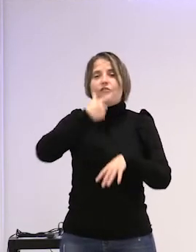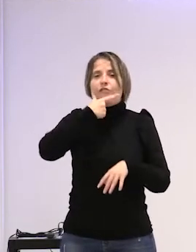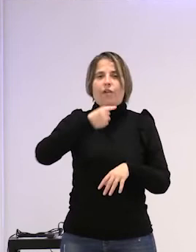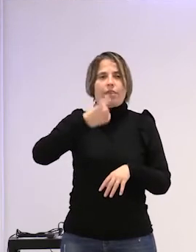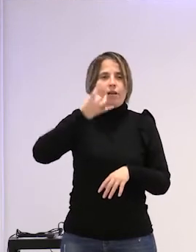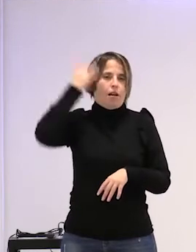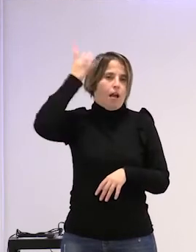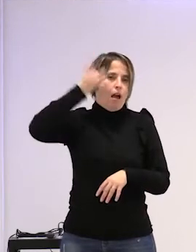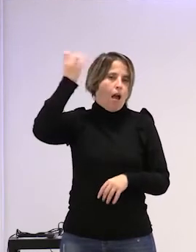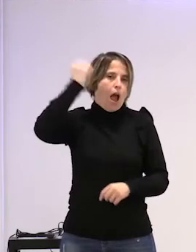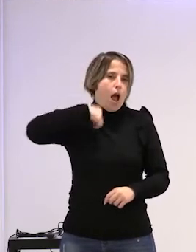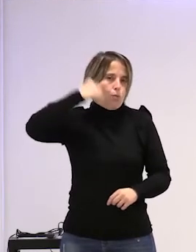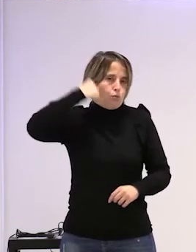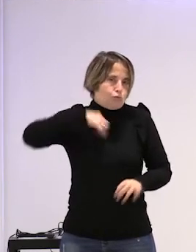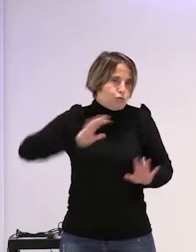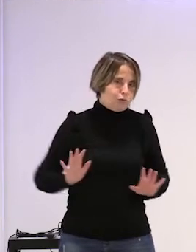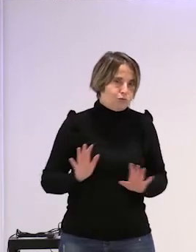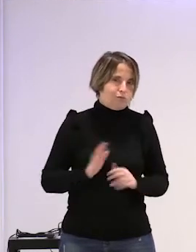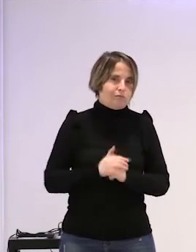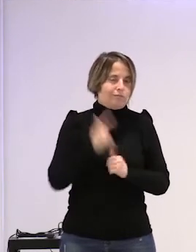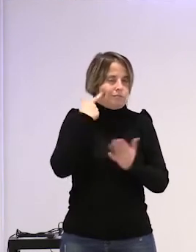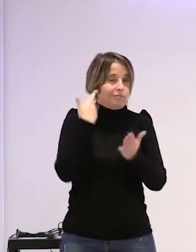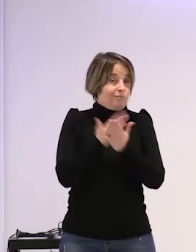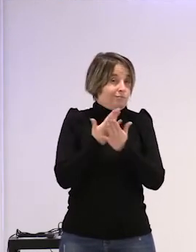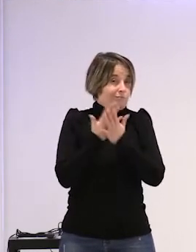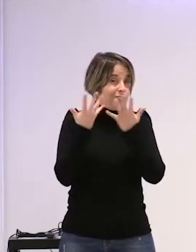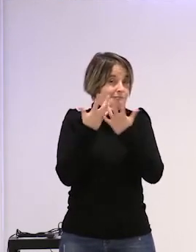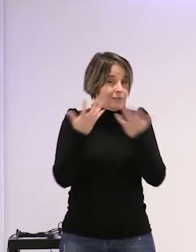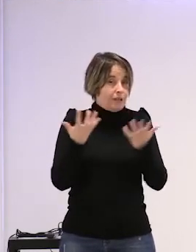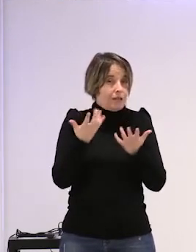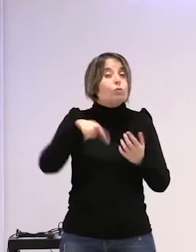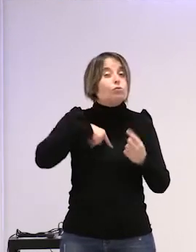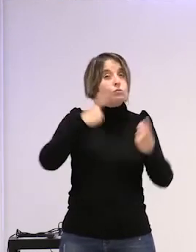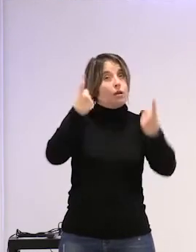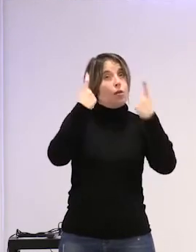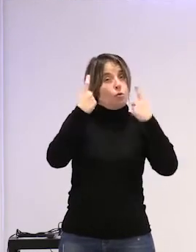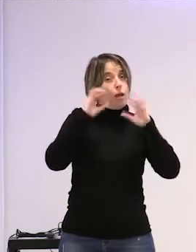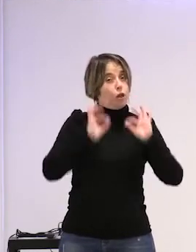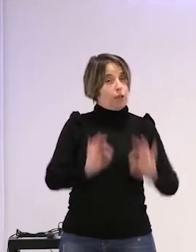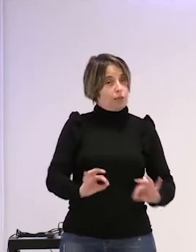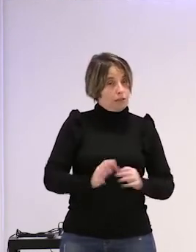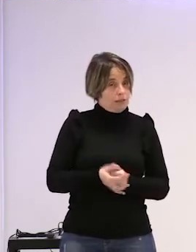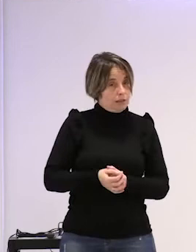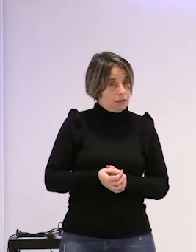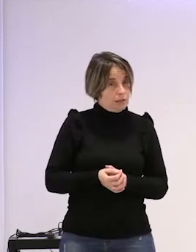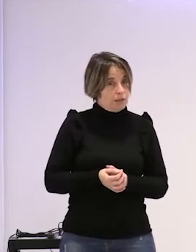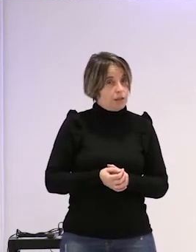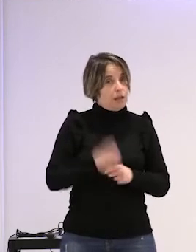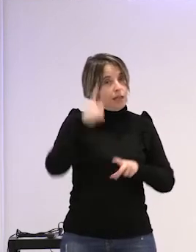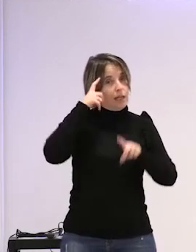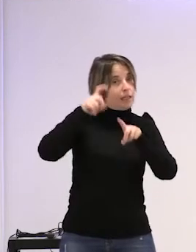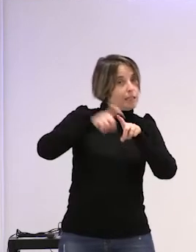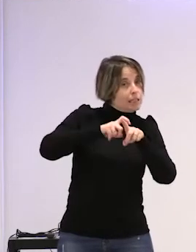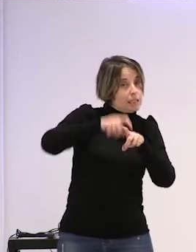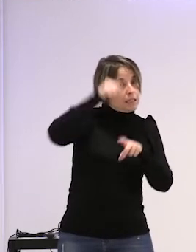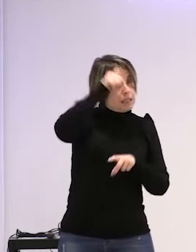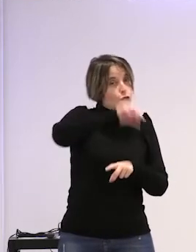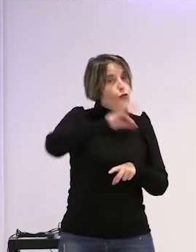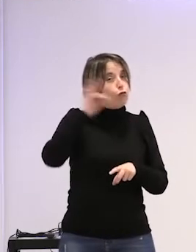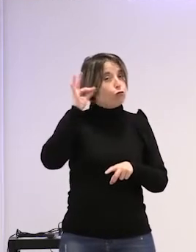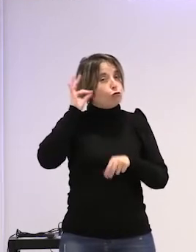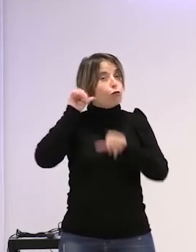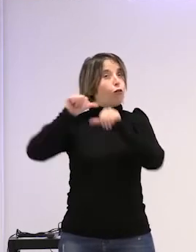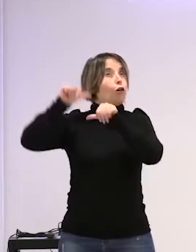abusos ¿no? eso ya está y en eso hemos sido educadas las y los psicólogos desde hace muchísimas